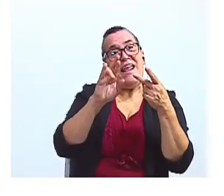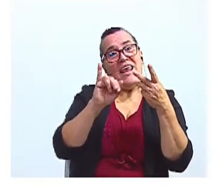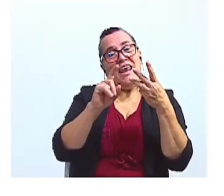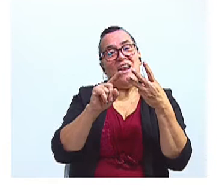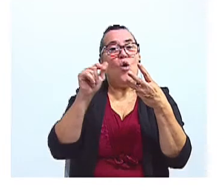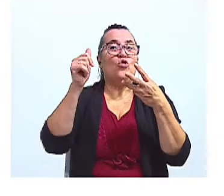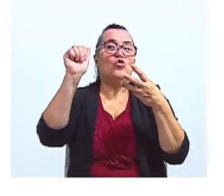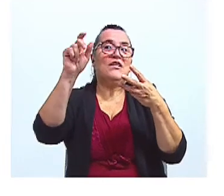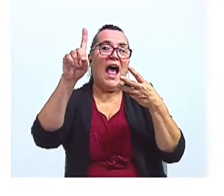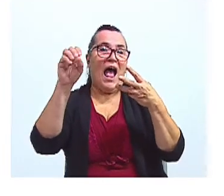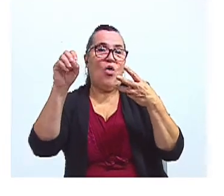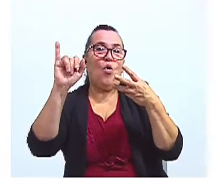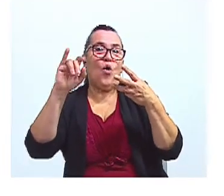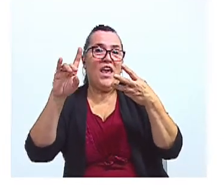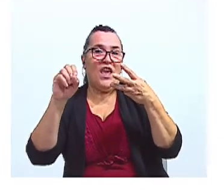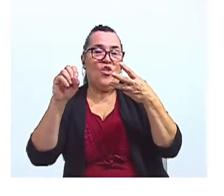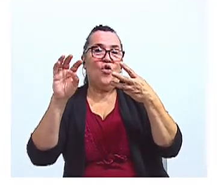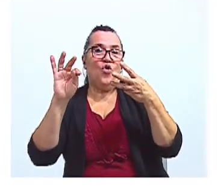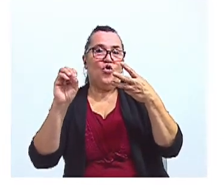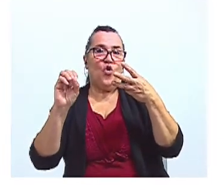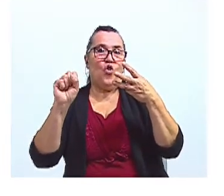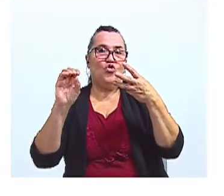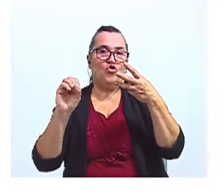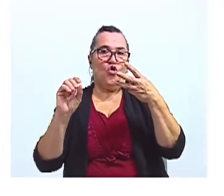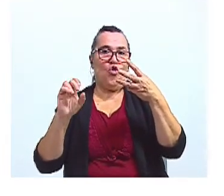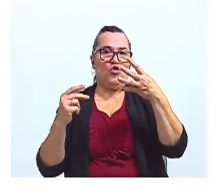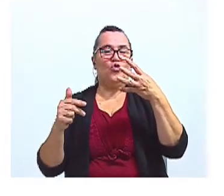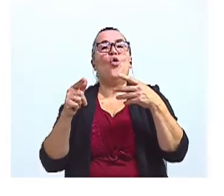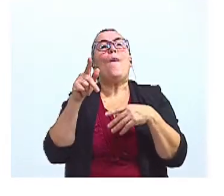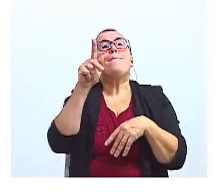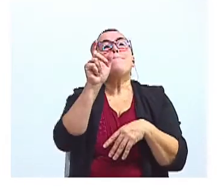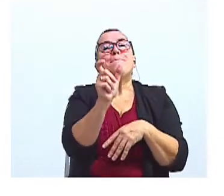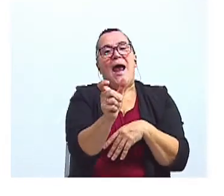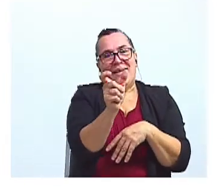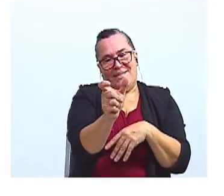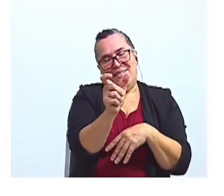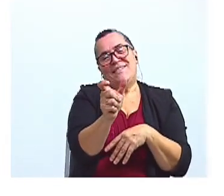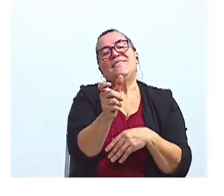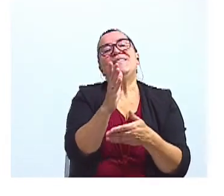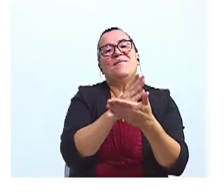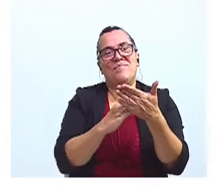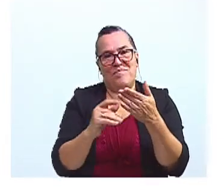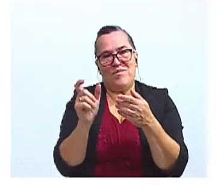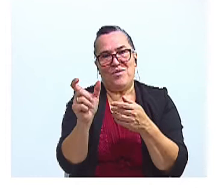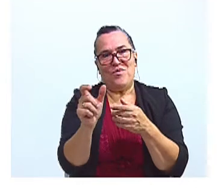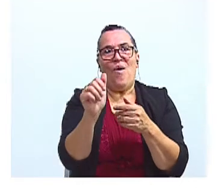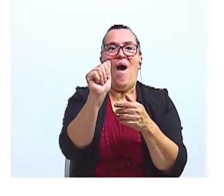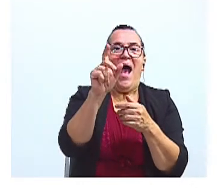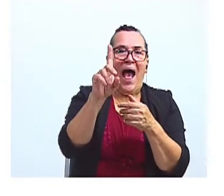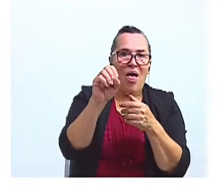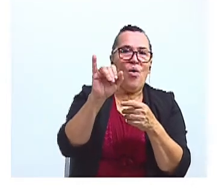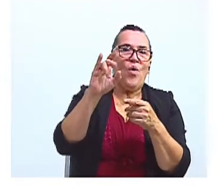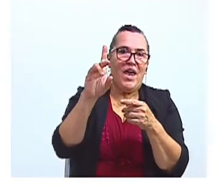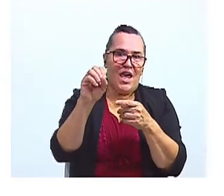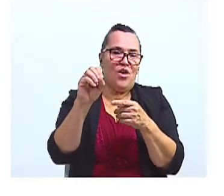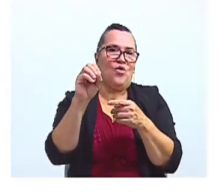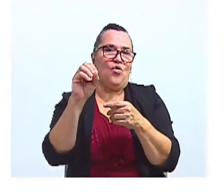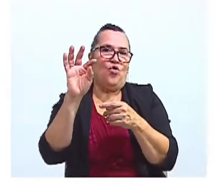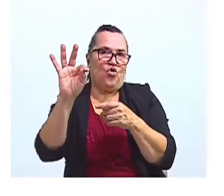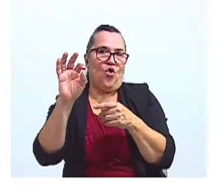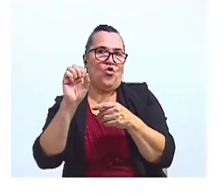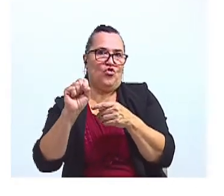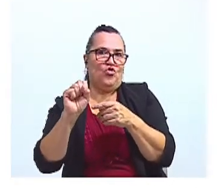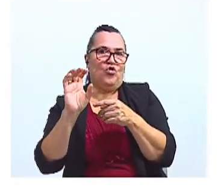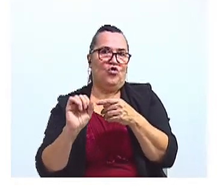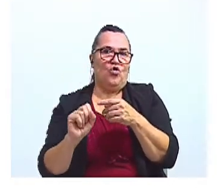oido, toso, cho. Sí, profe, participo. Participo es ad, oido, toso, cho. Sería